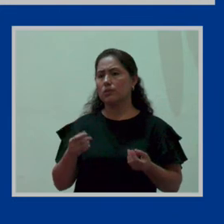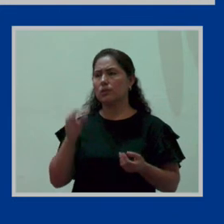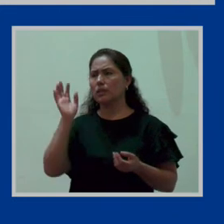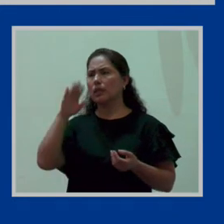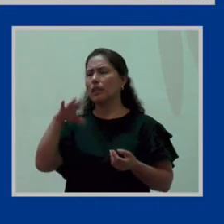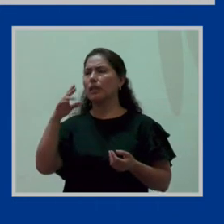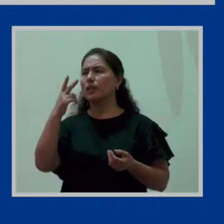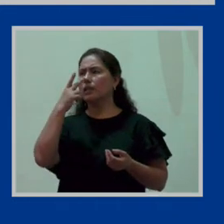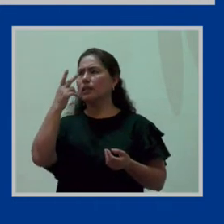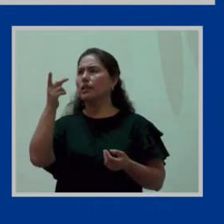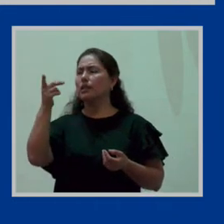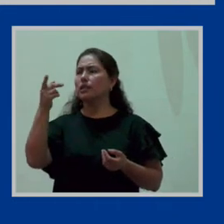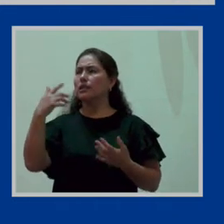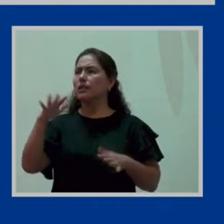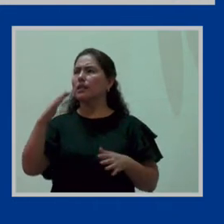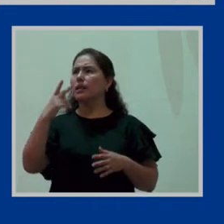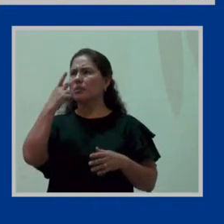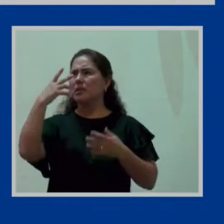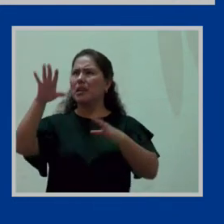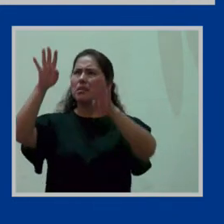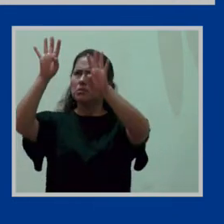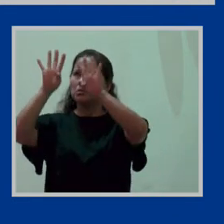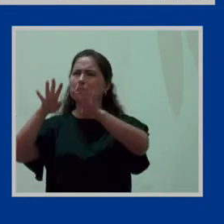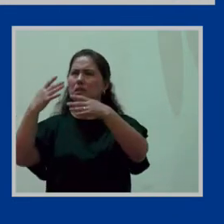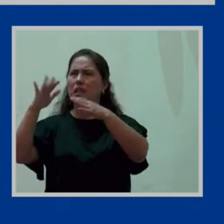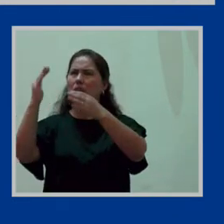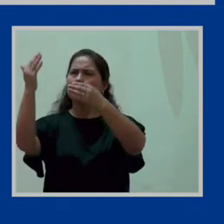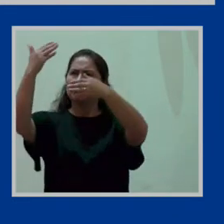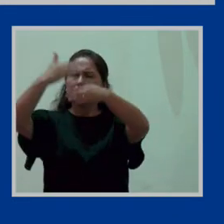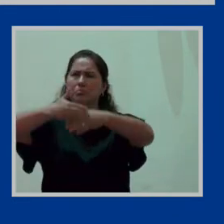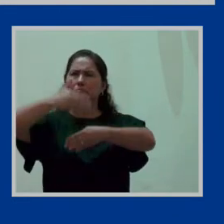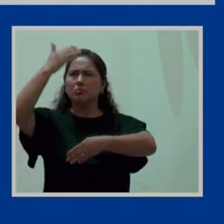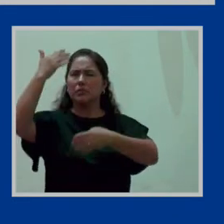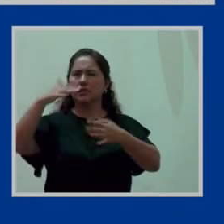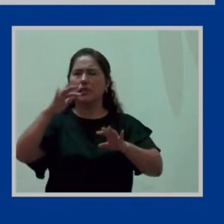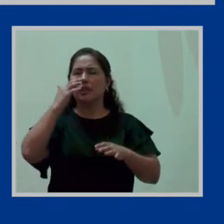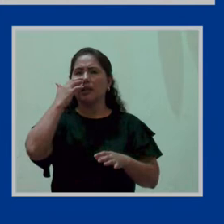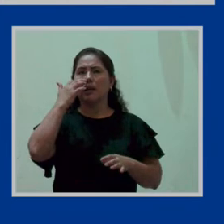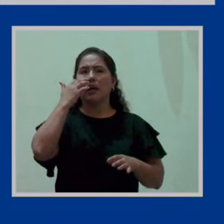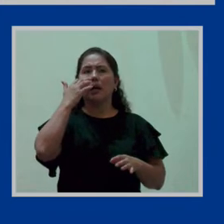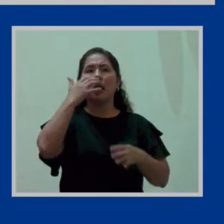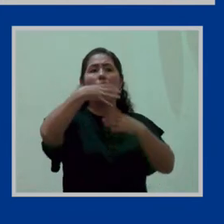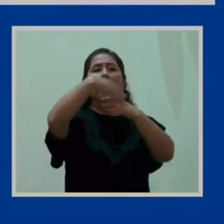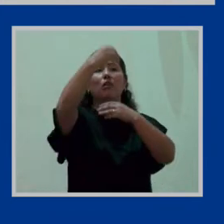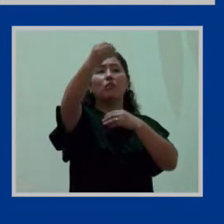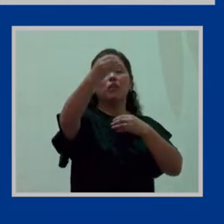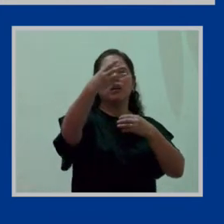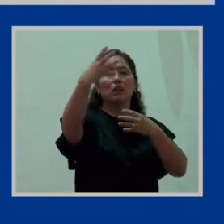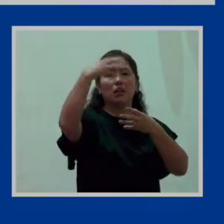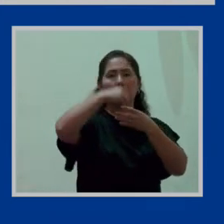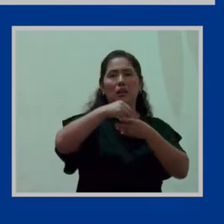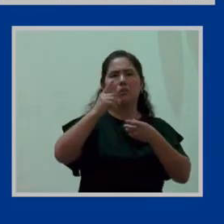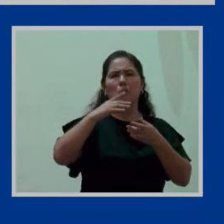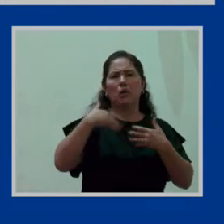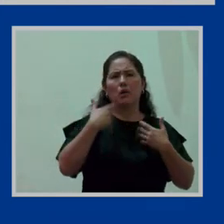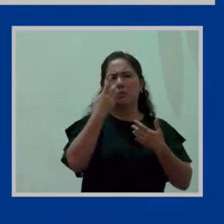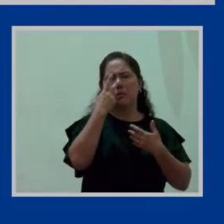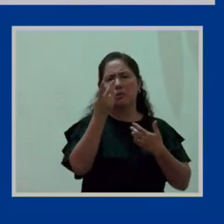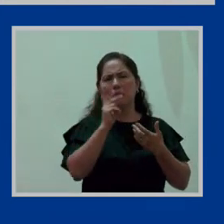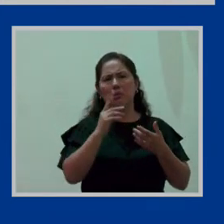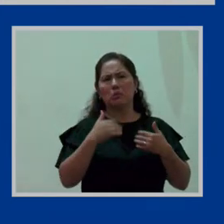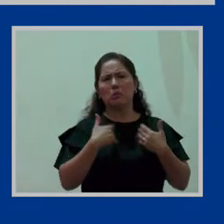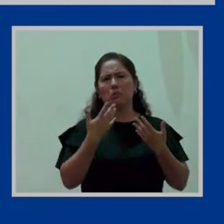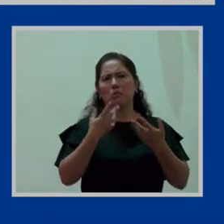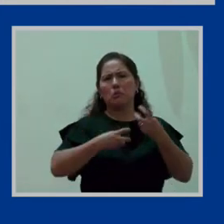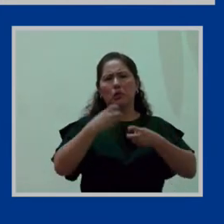acá ya hay una cortina, hay una persiana, de afuera hacia adentro no hay ningún problema, o sea, no